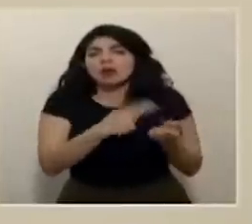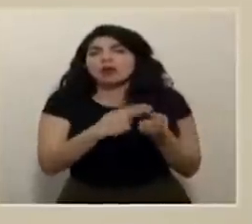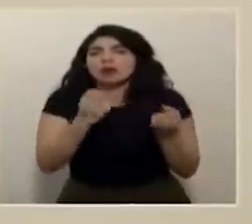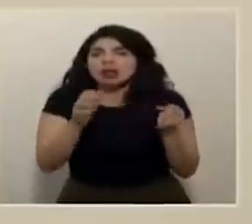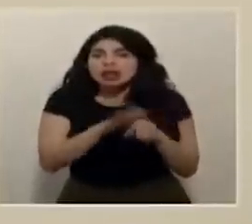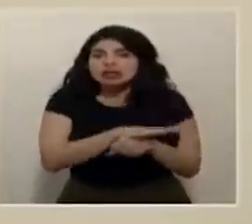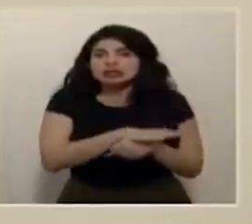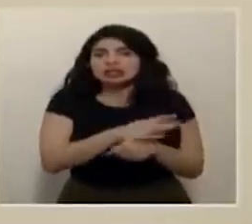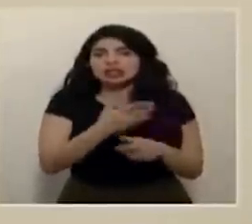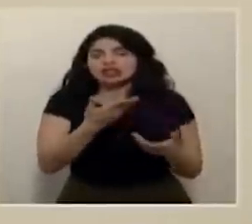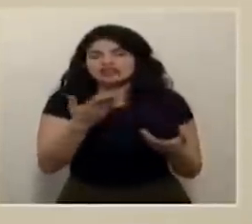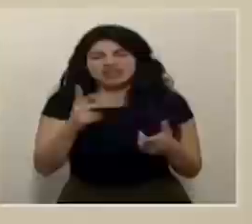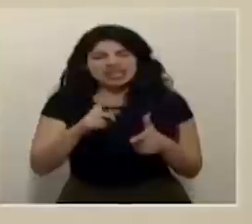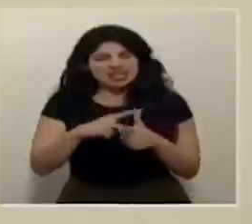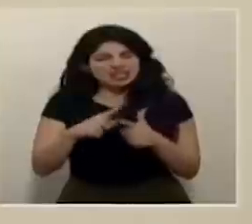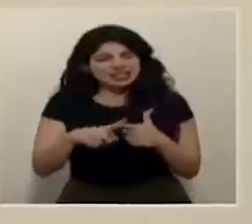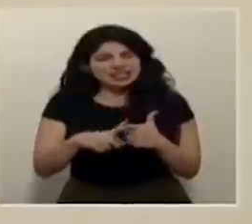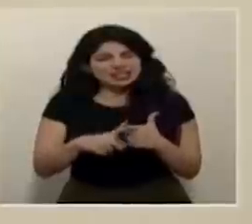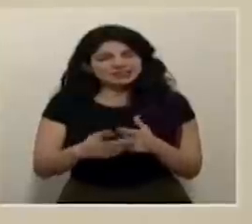así que